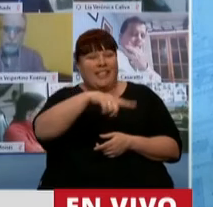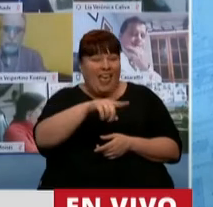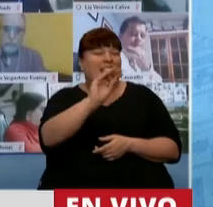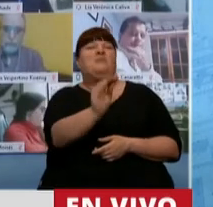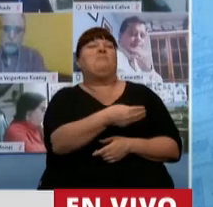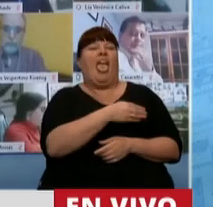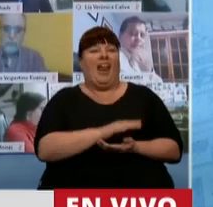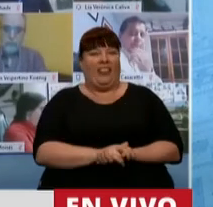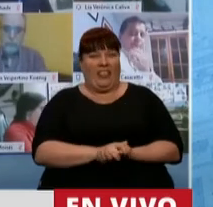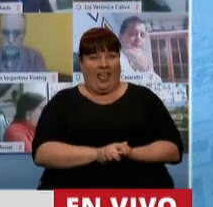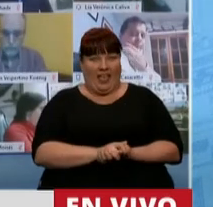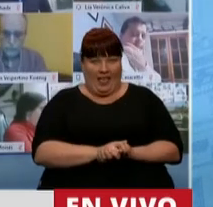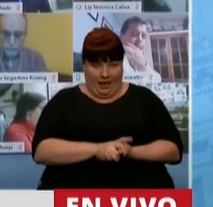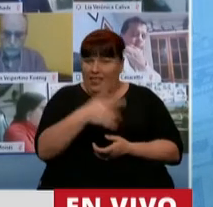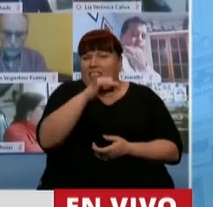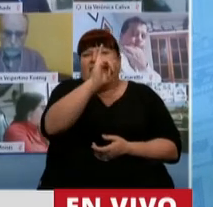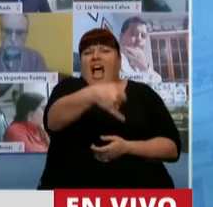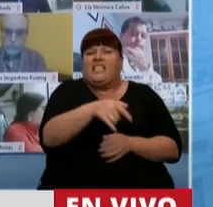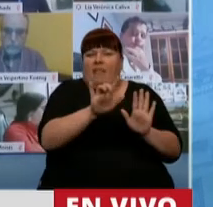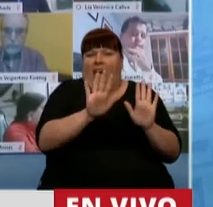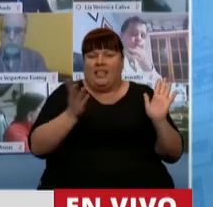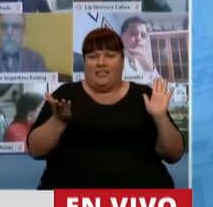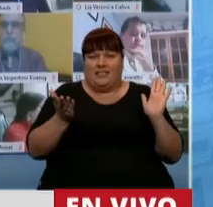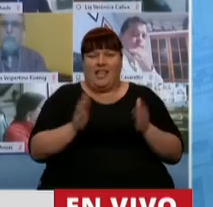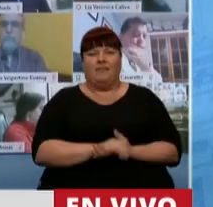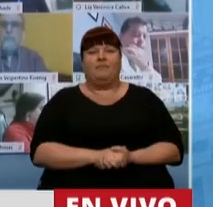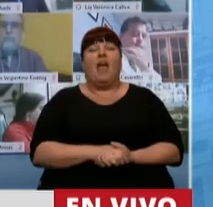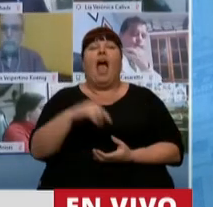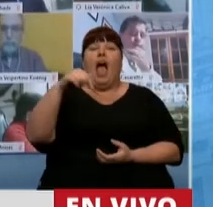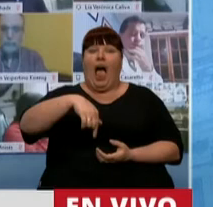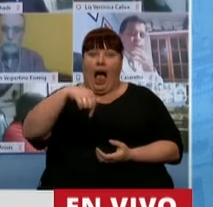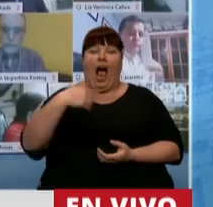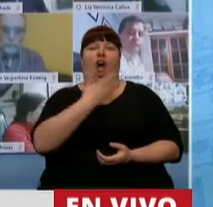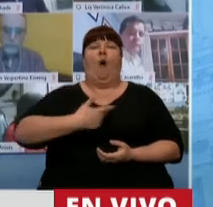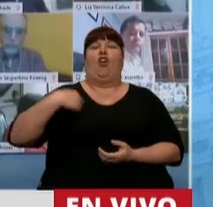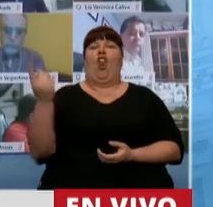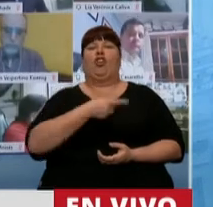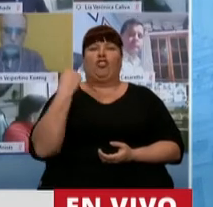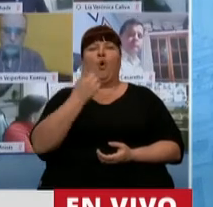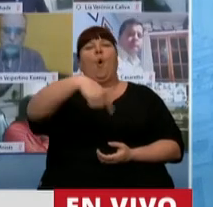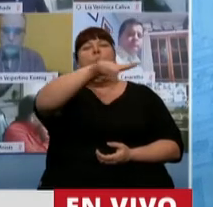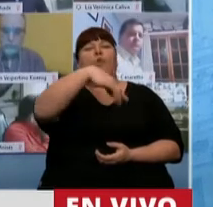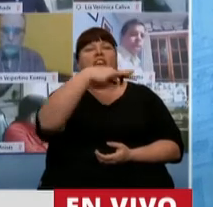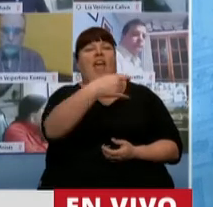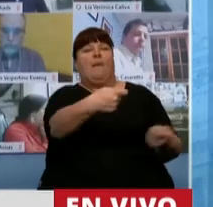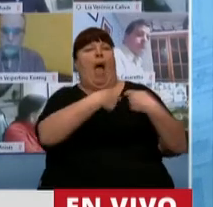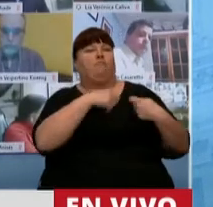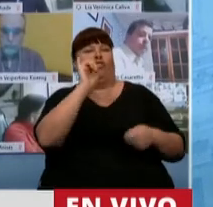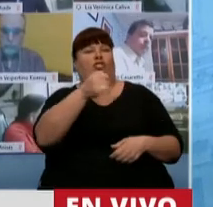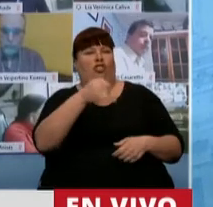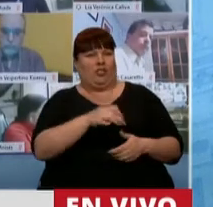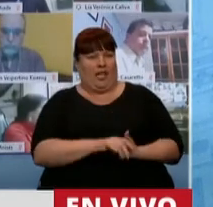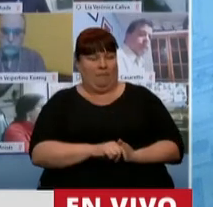perdieron, acepten la regla del juego, ahora gobernamos nosotros, ustedes tienen que acompañar.